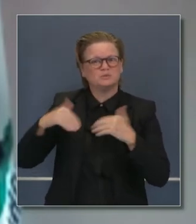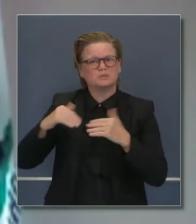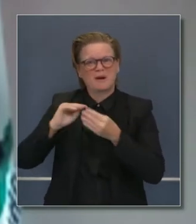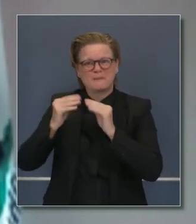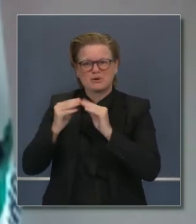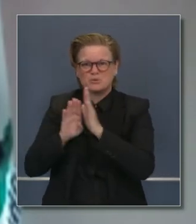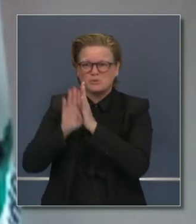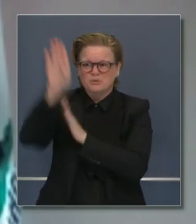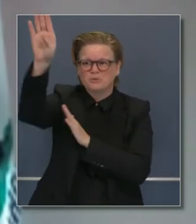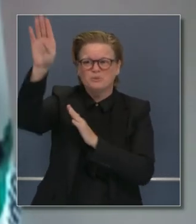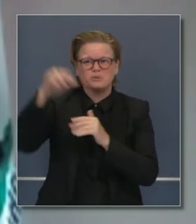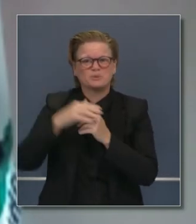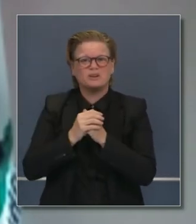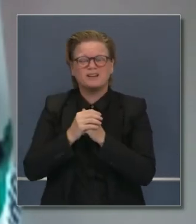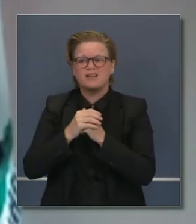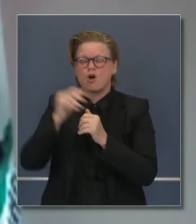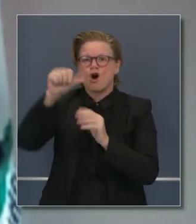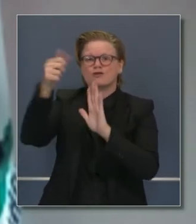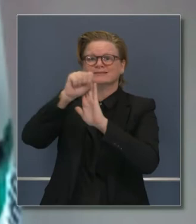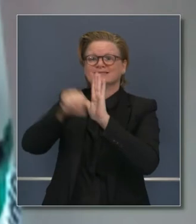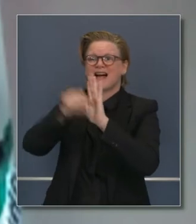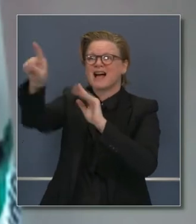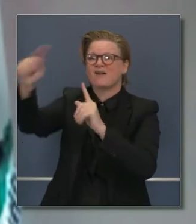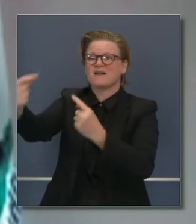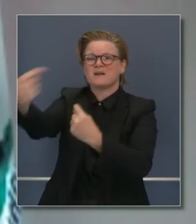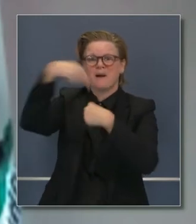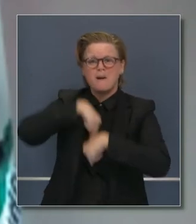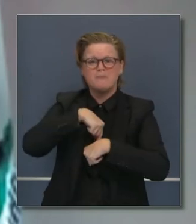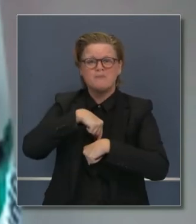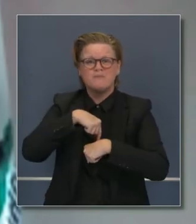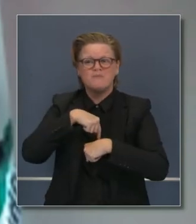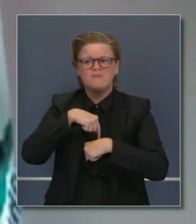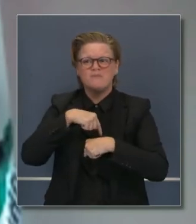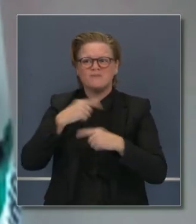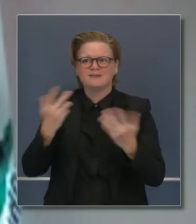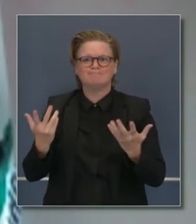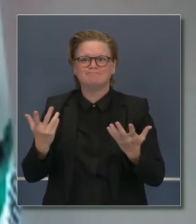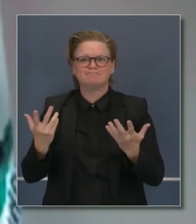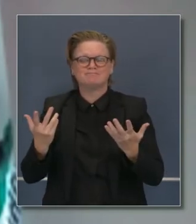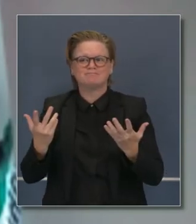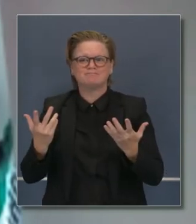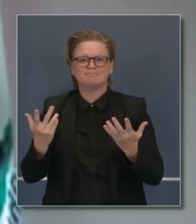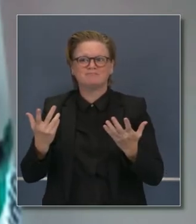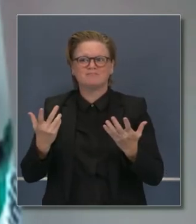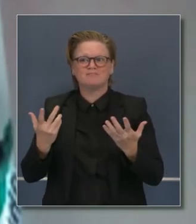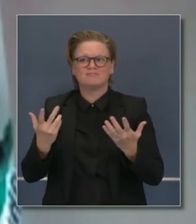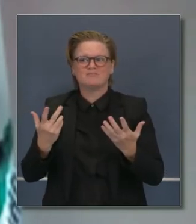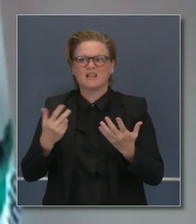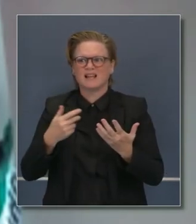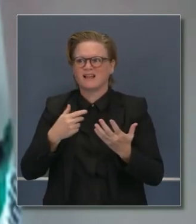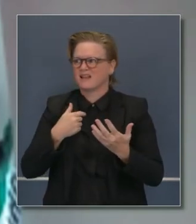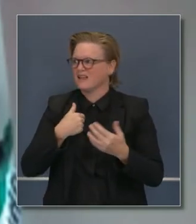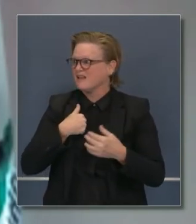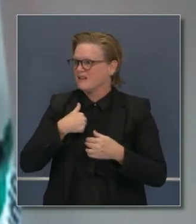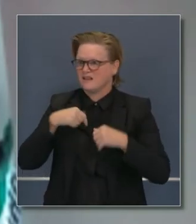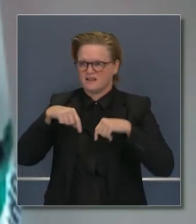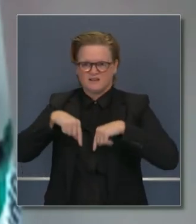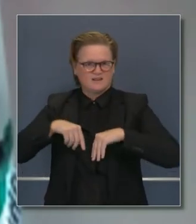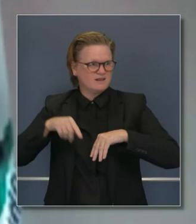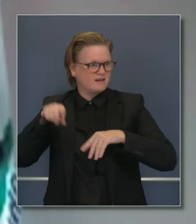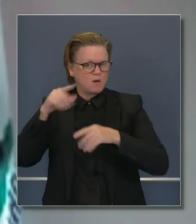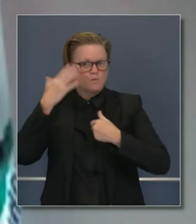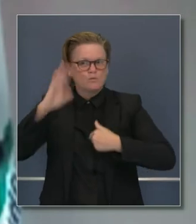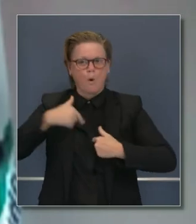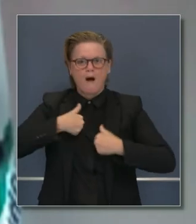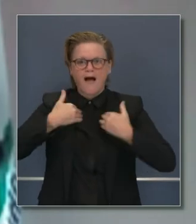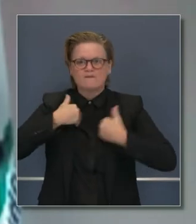visitaron o que vienen a visitar a nuestro Estado, sin que ellos lo sepan, vienen infectados y transmiten el virus a otros. Y esto es